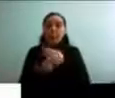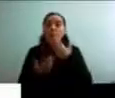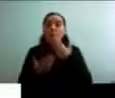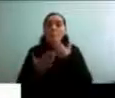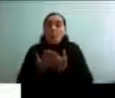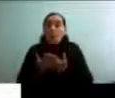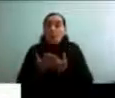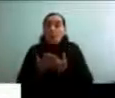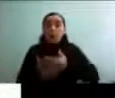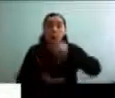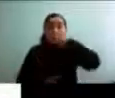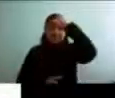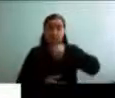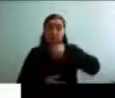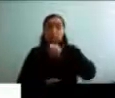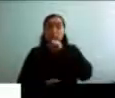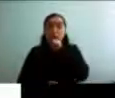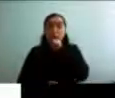persona envejece,